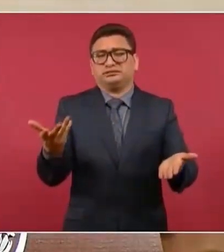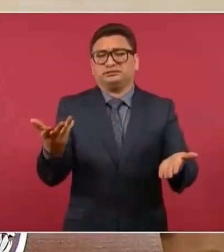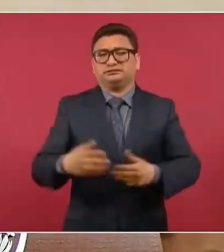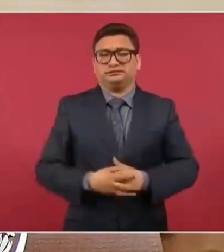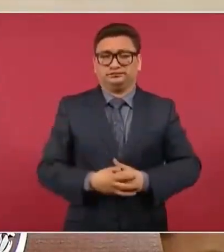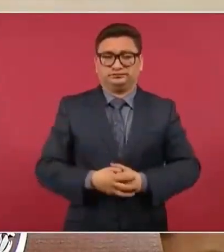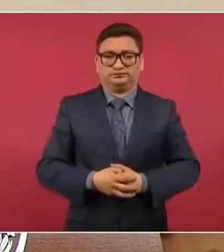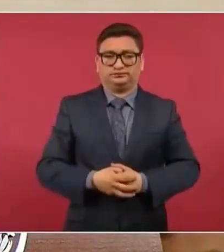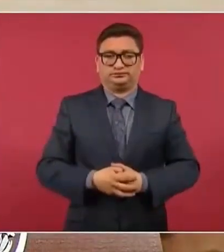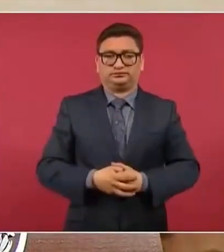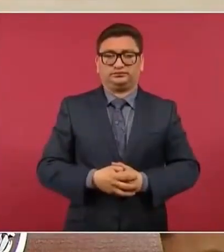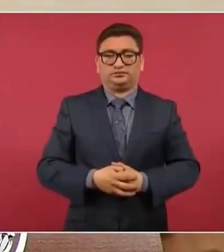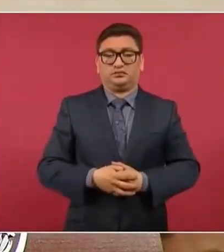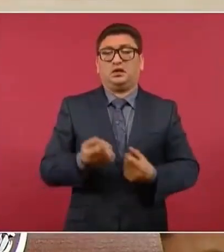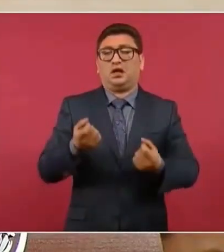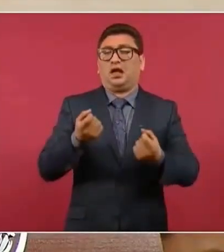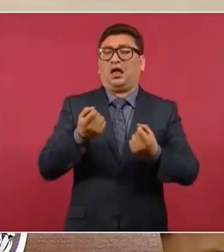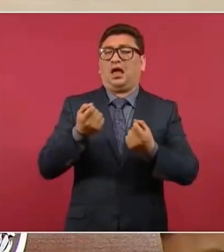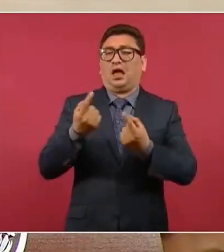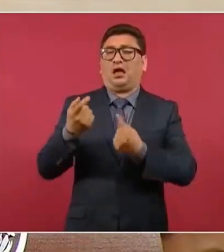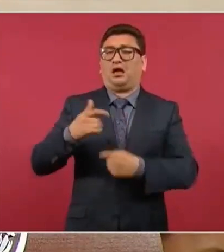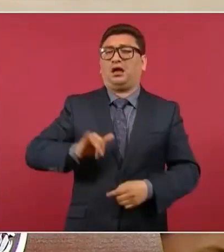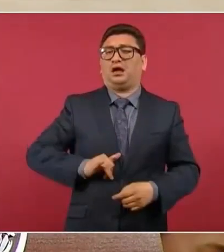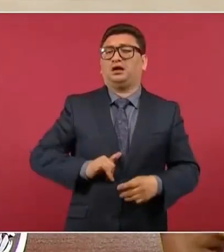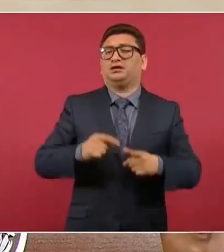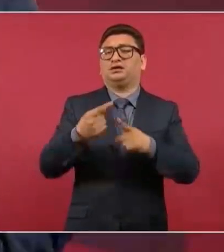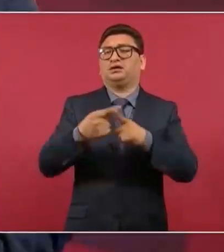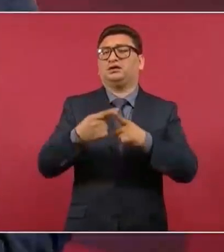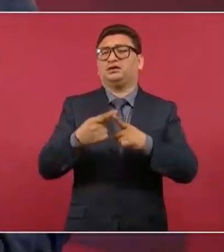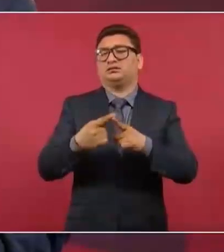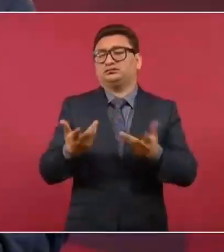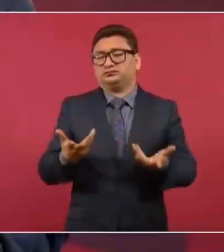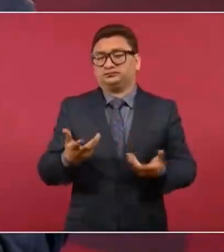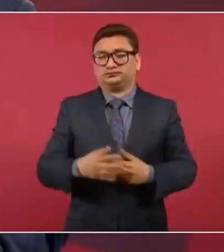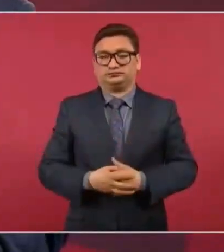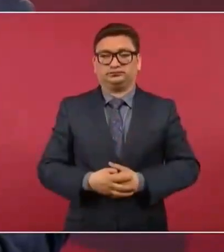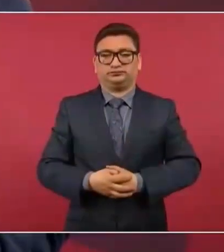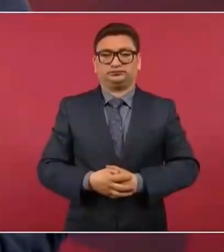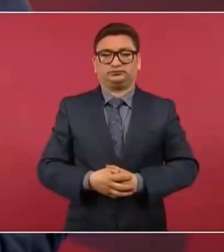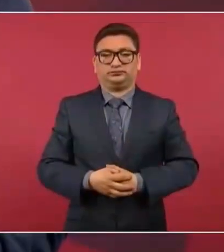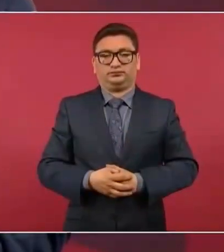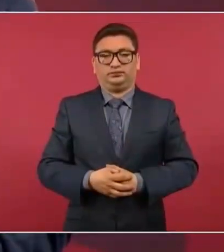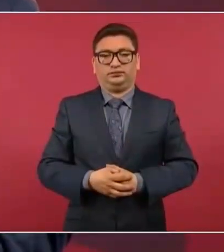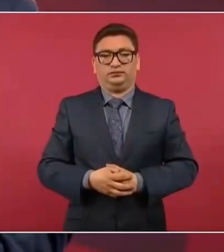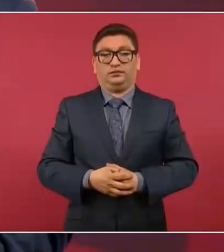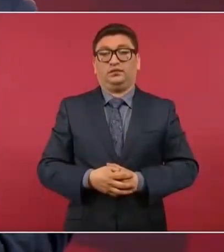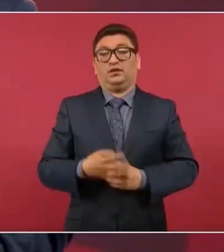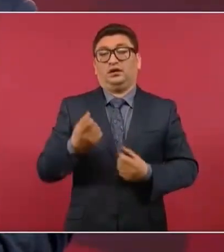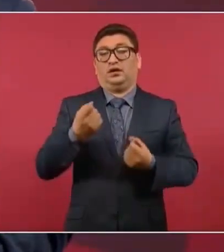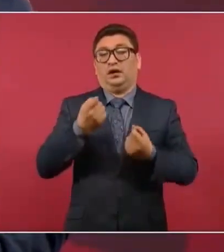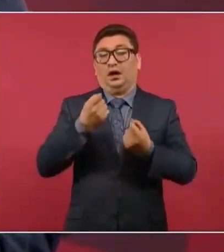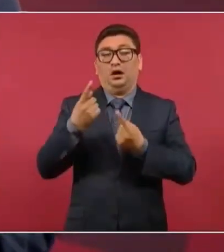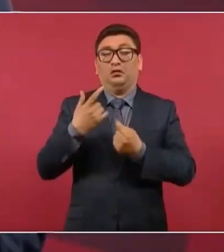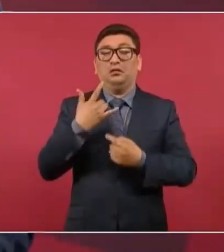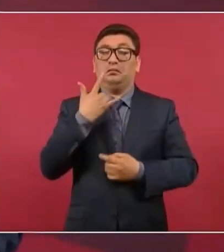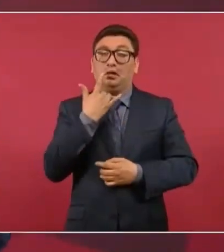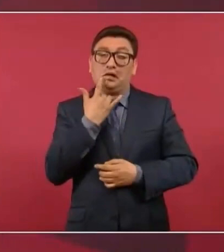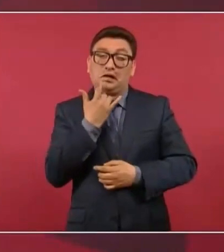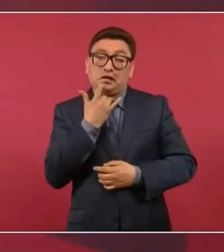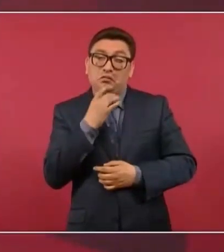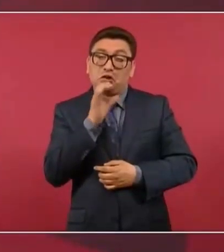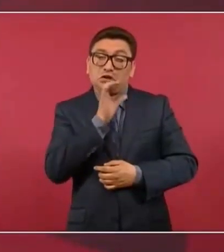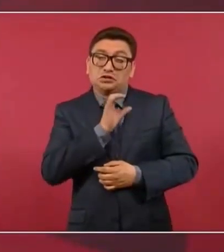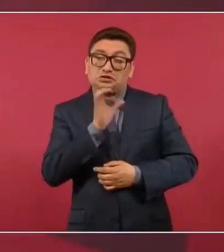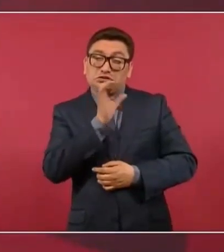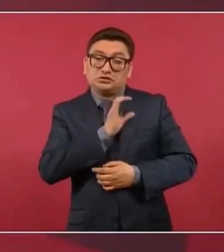puede interesarle por el morbo y además